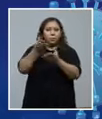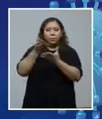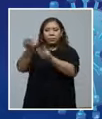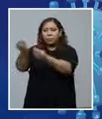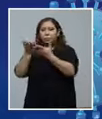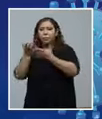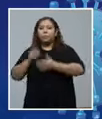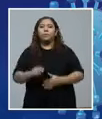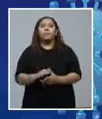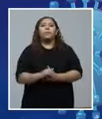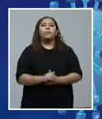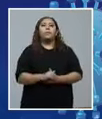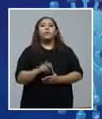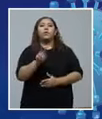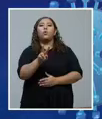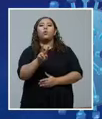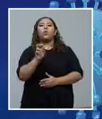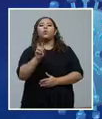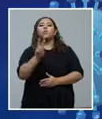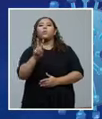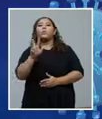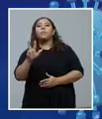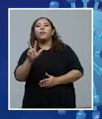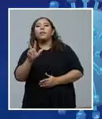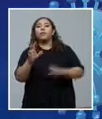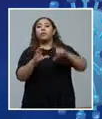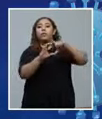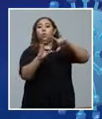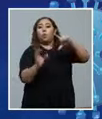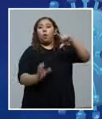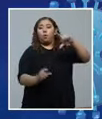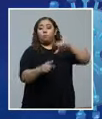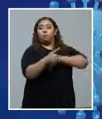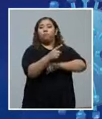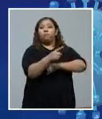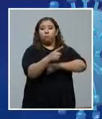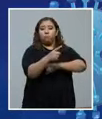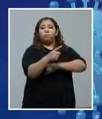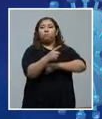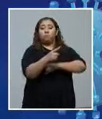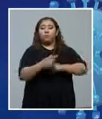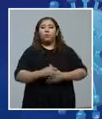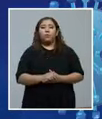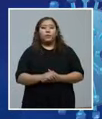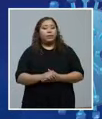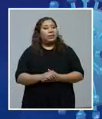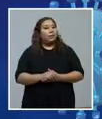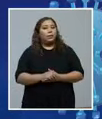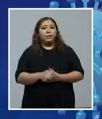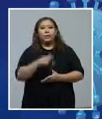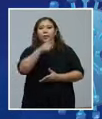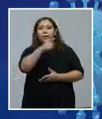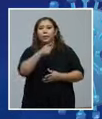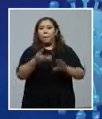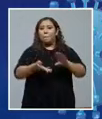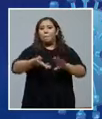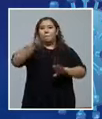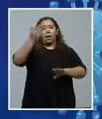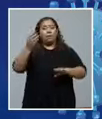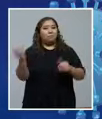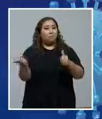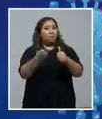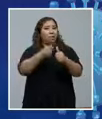Vemos, 223 son de Cortés, que continúa siendo el departamento con el mayor impacto. Seguido de